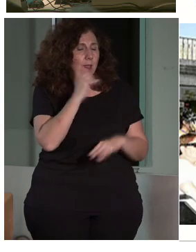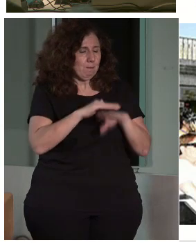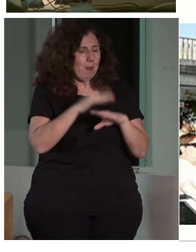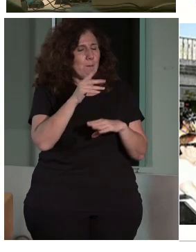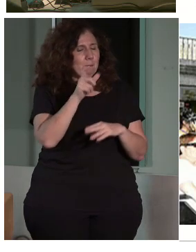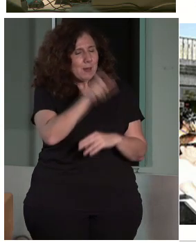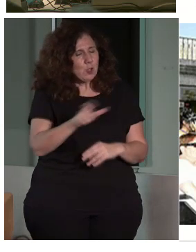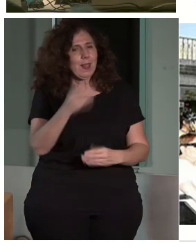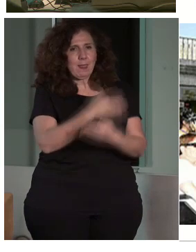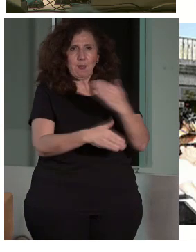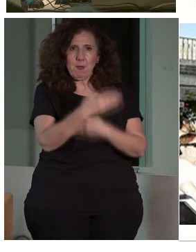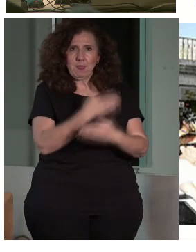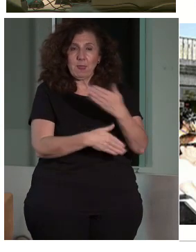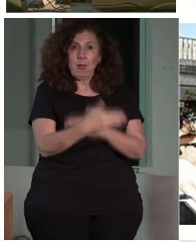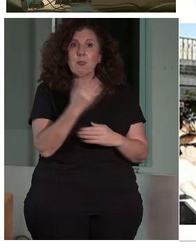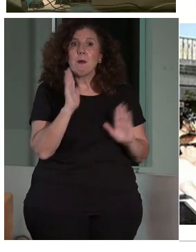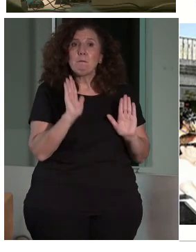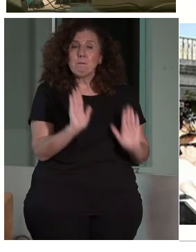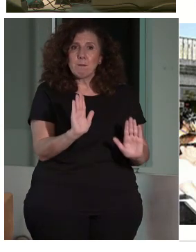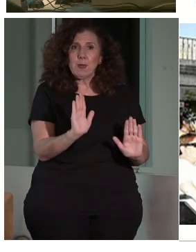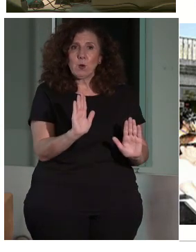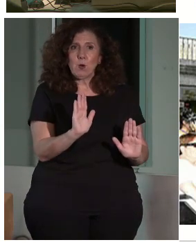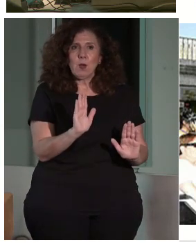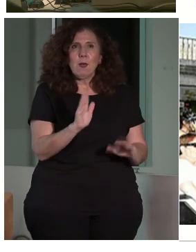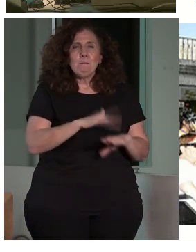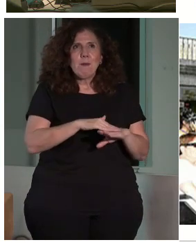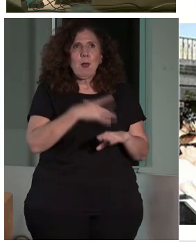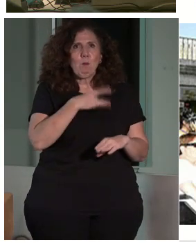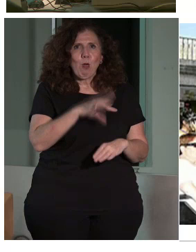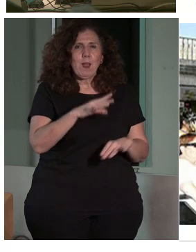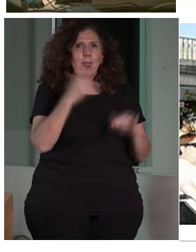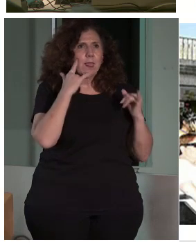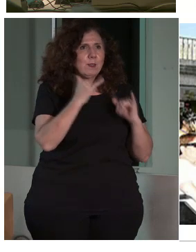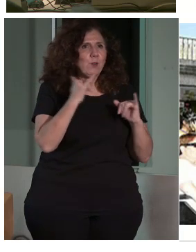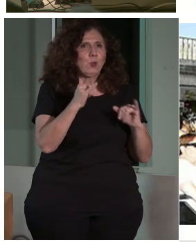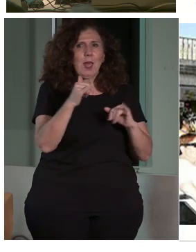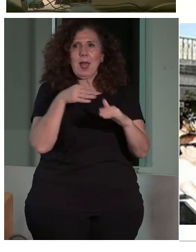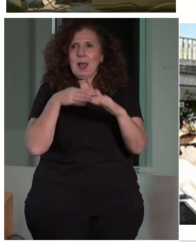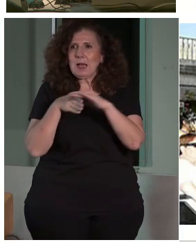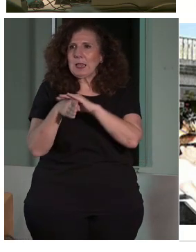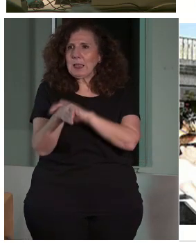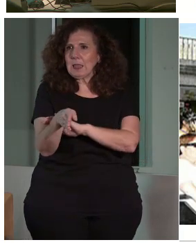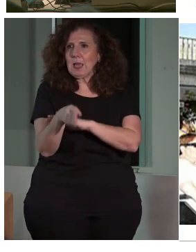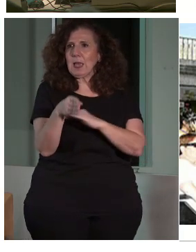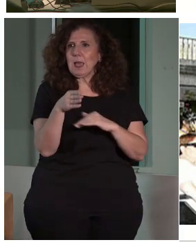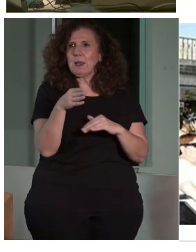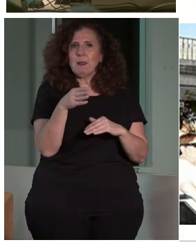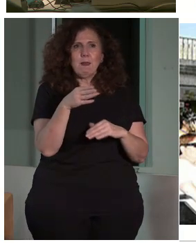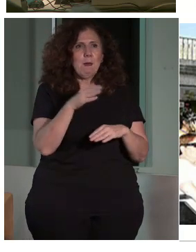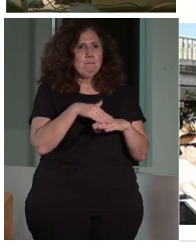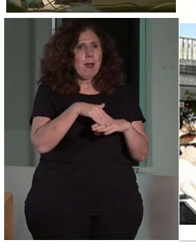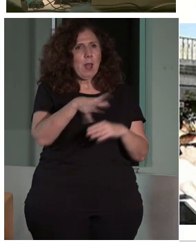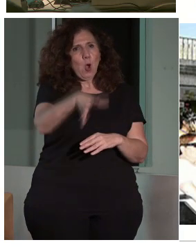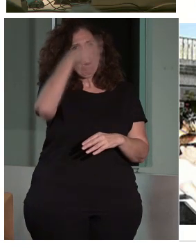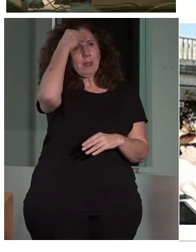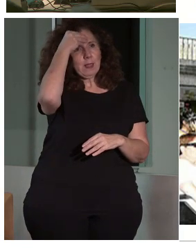cualidad que cumplen los entornos para que podamos disfrutar de ellos, acceder a ellos, disfrutar de ellos, hacerlos comprensibles,